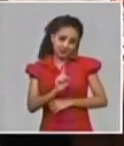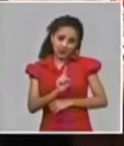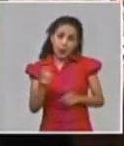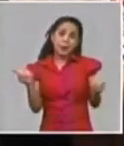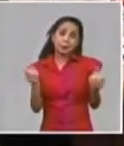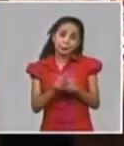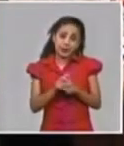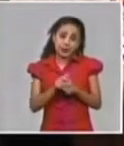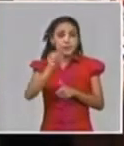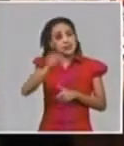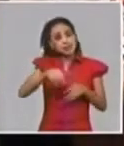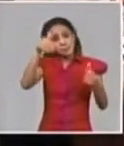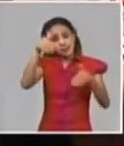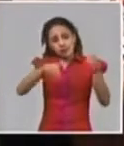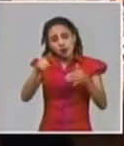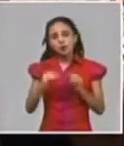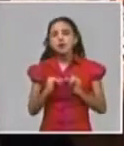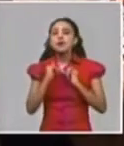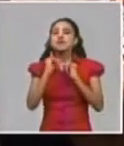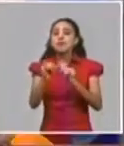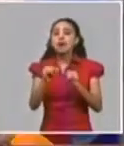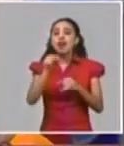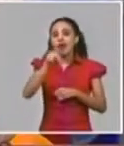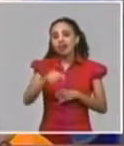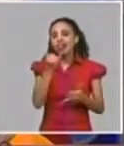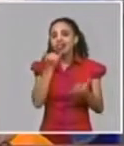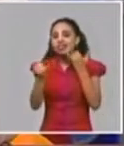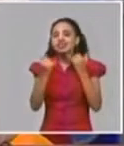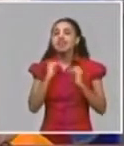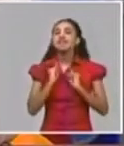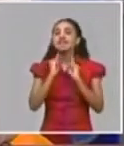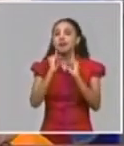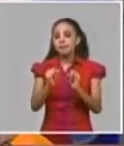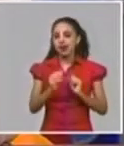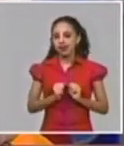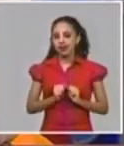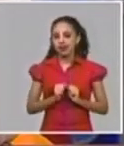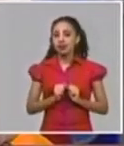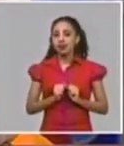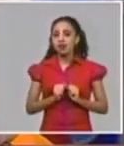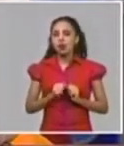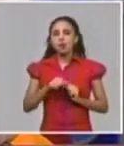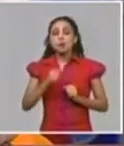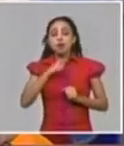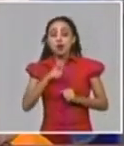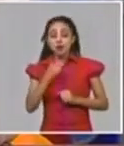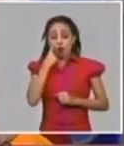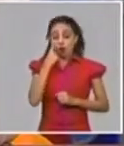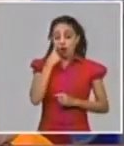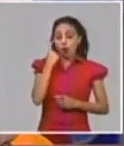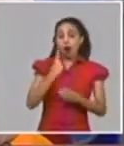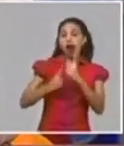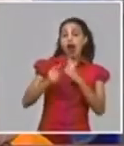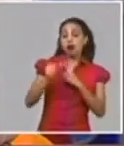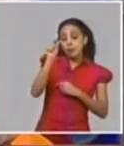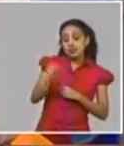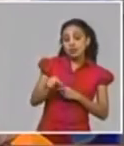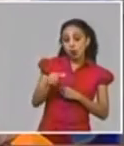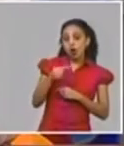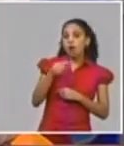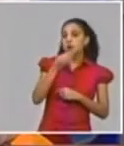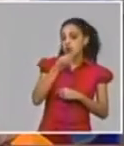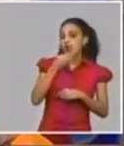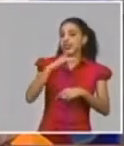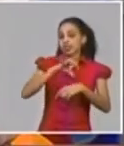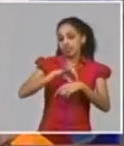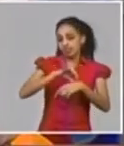informarlos por esta guía igual cuando fueran contactos de un caso que no hubieran conocido que podría ser confirmado pero es otro de los